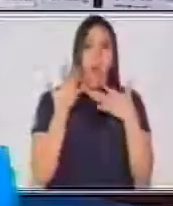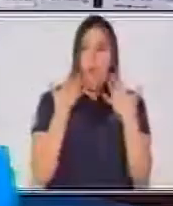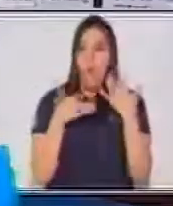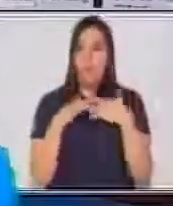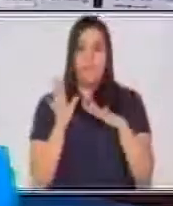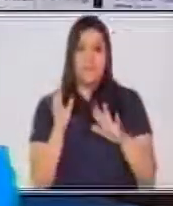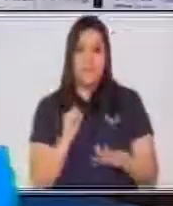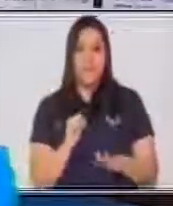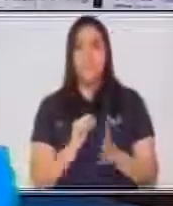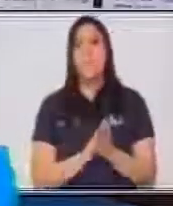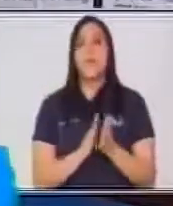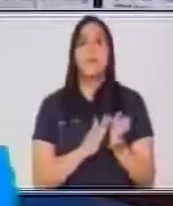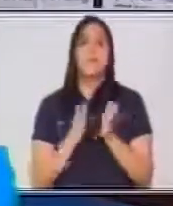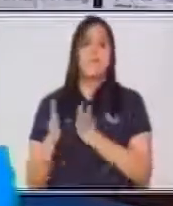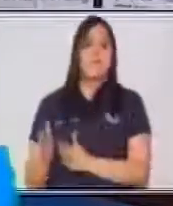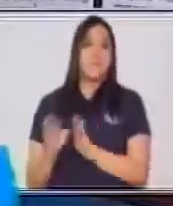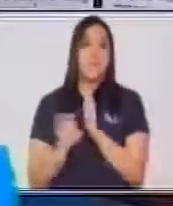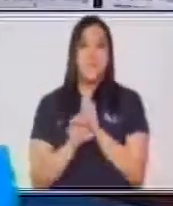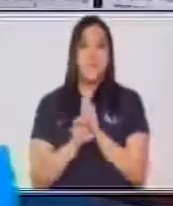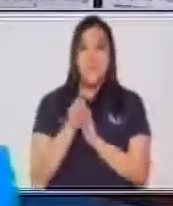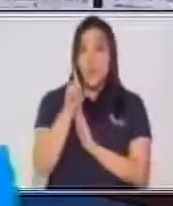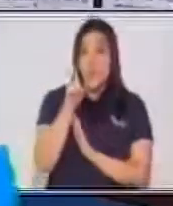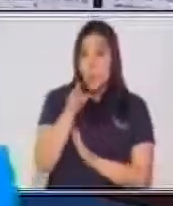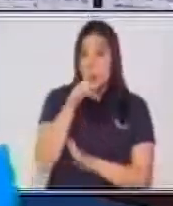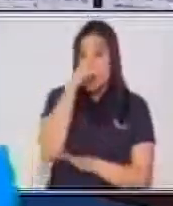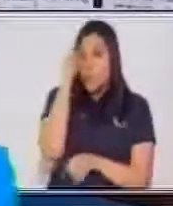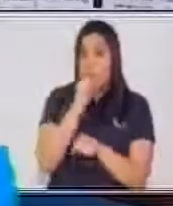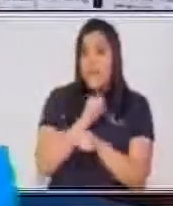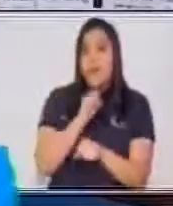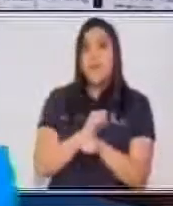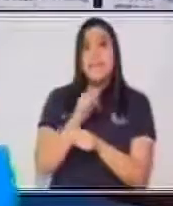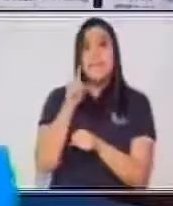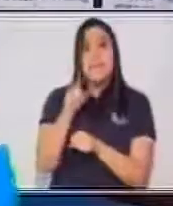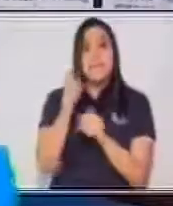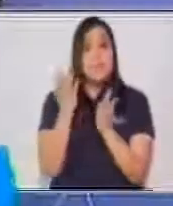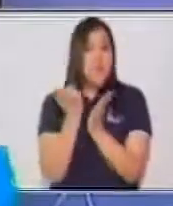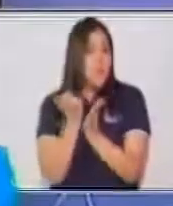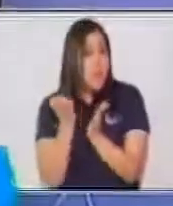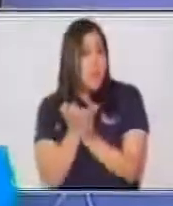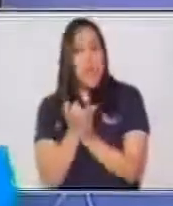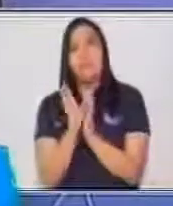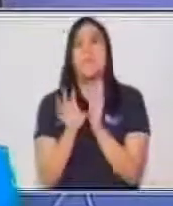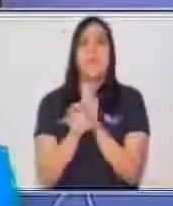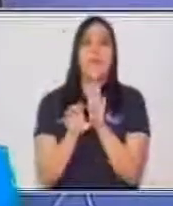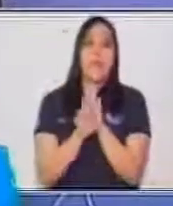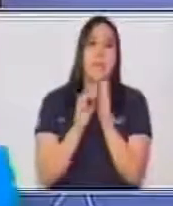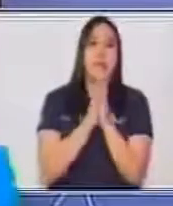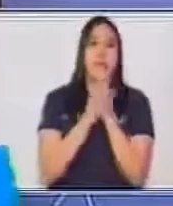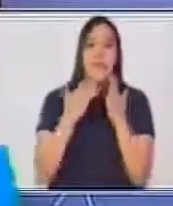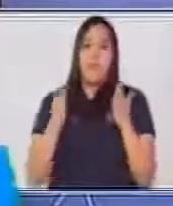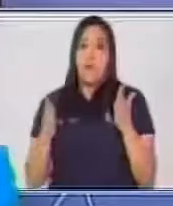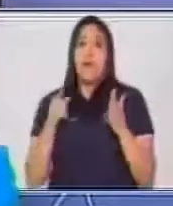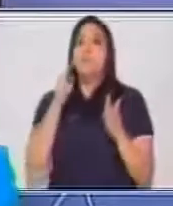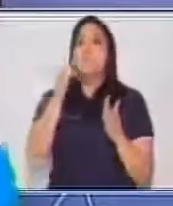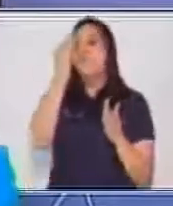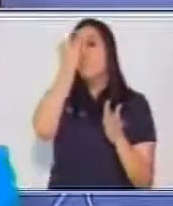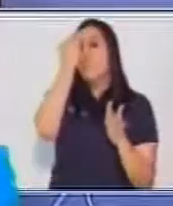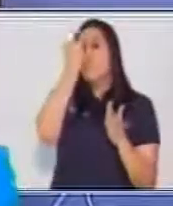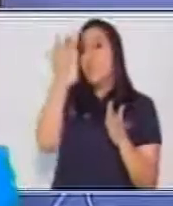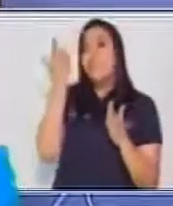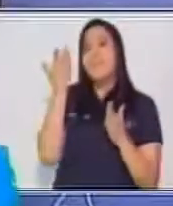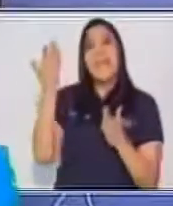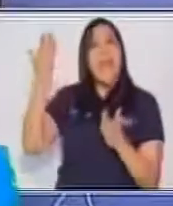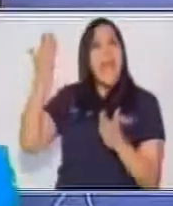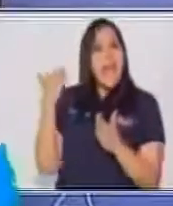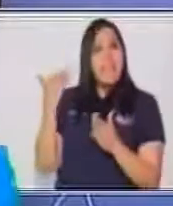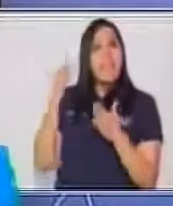corresponda o tú trabajes este tipo de herramientas, debes tomar en cuenta que siempre debes hacer una lectura previa.